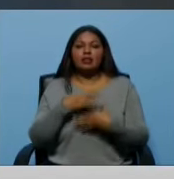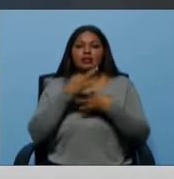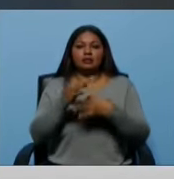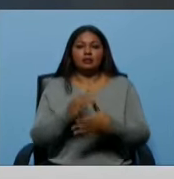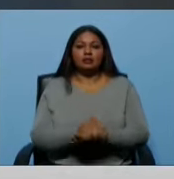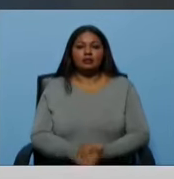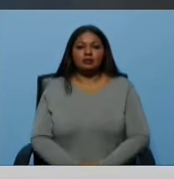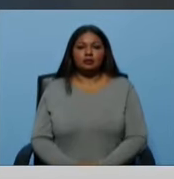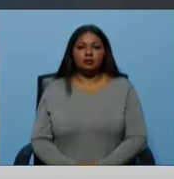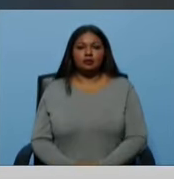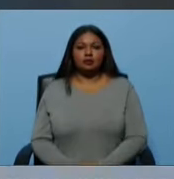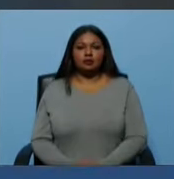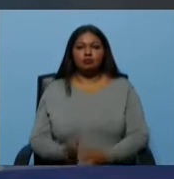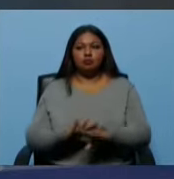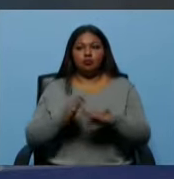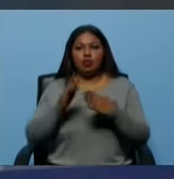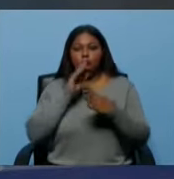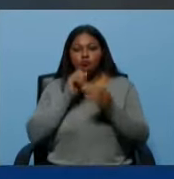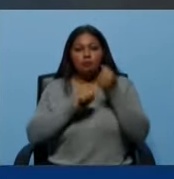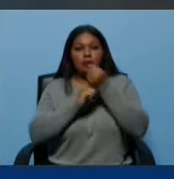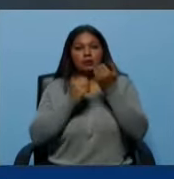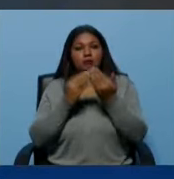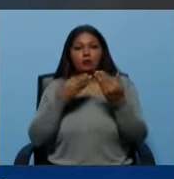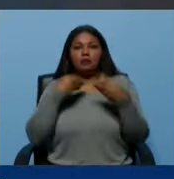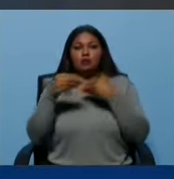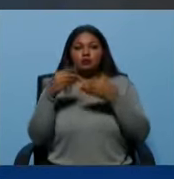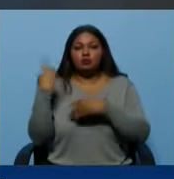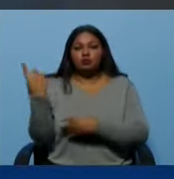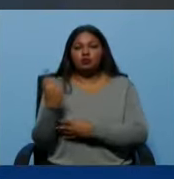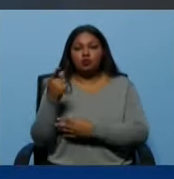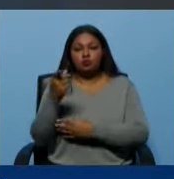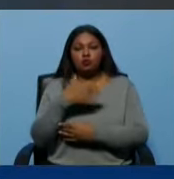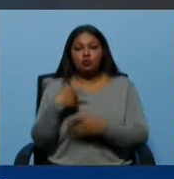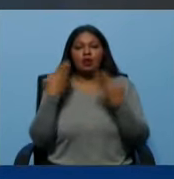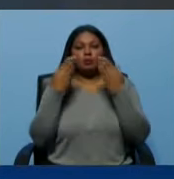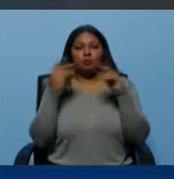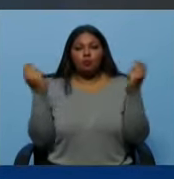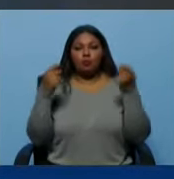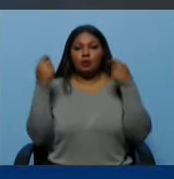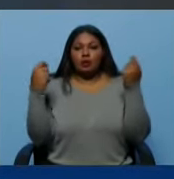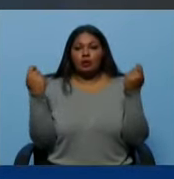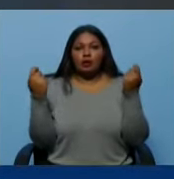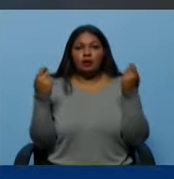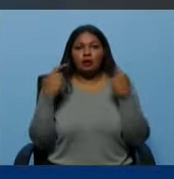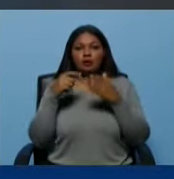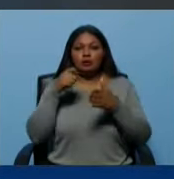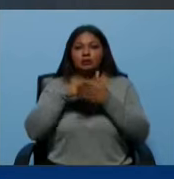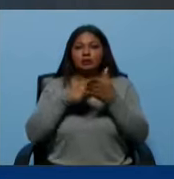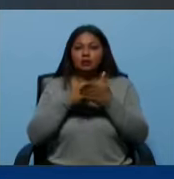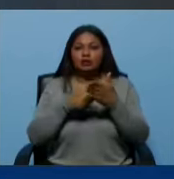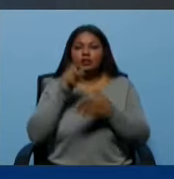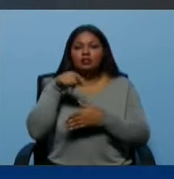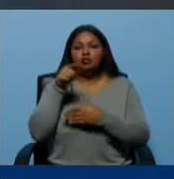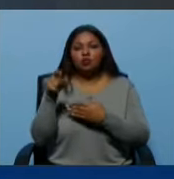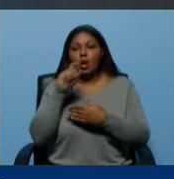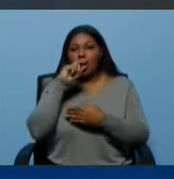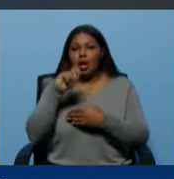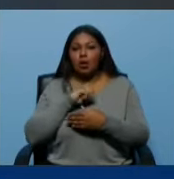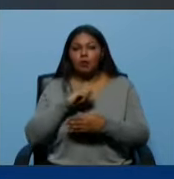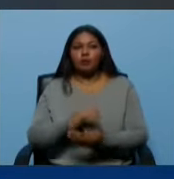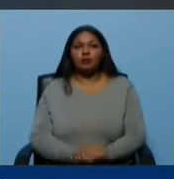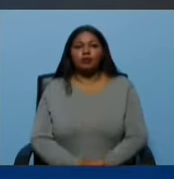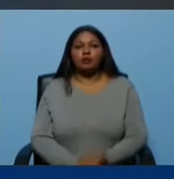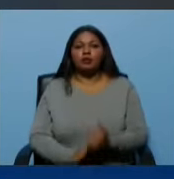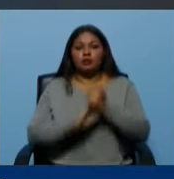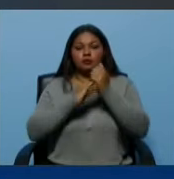no se basa en la regulación solo de lo que tú puedas publicar, si incitas al odio o no incitas al odio, que por cierto, por ahí va la legislación